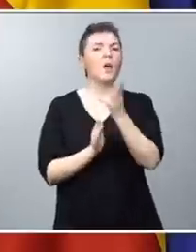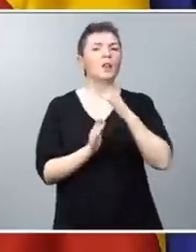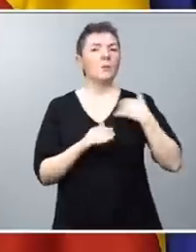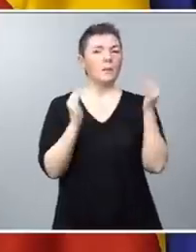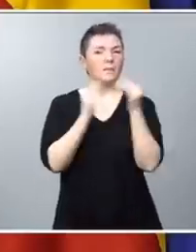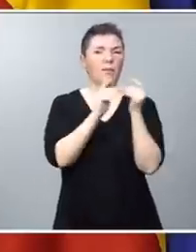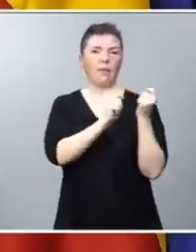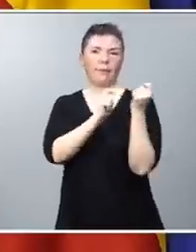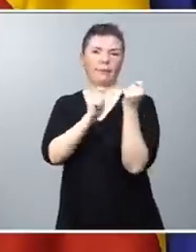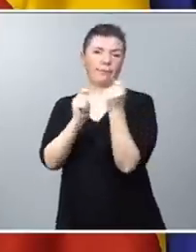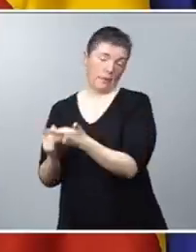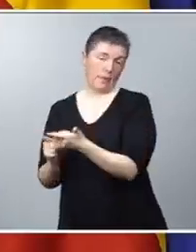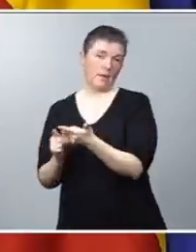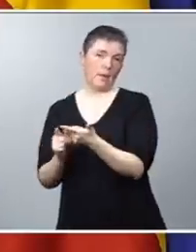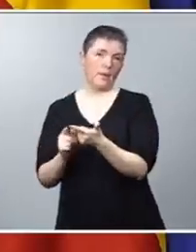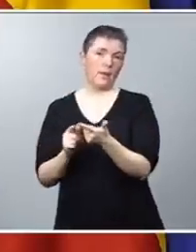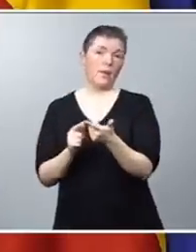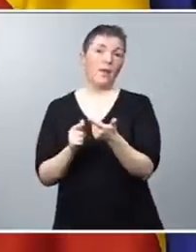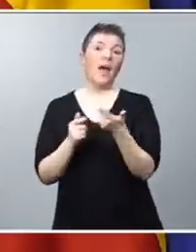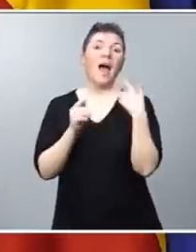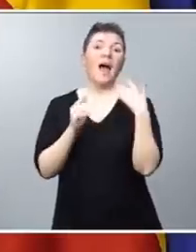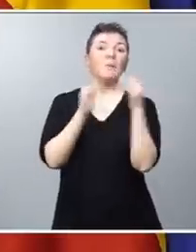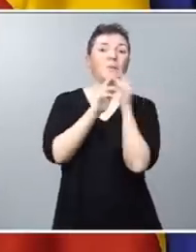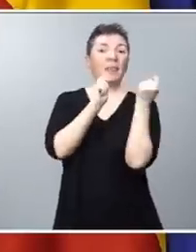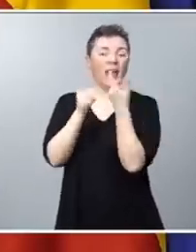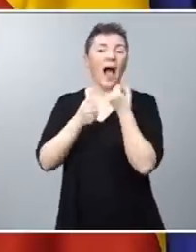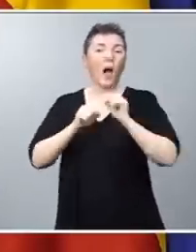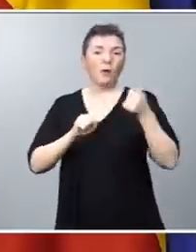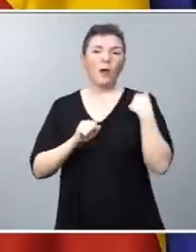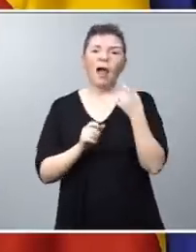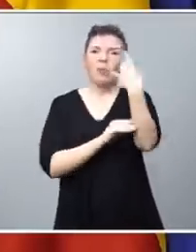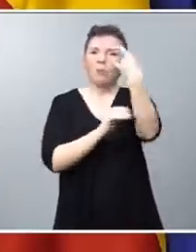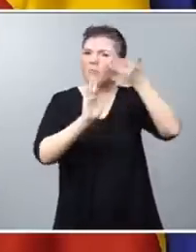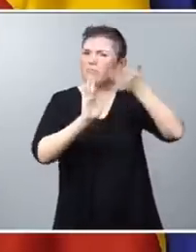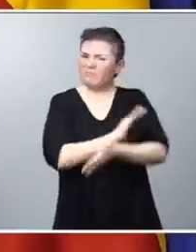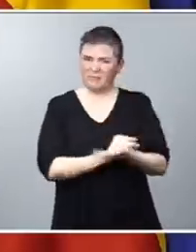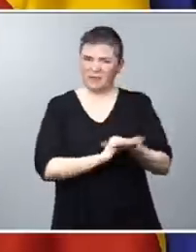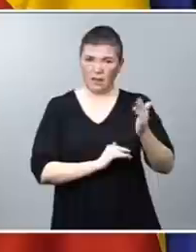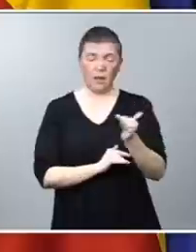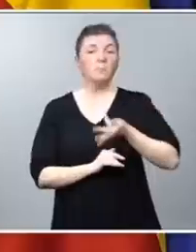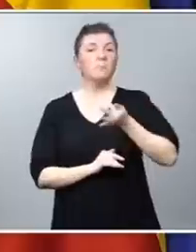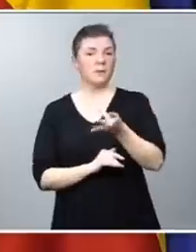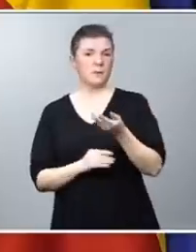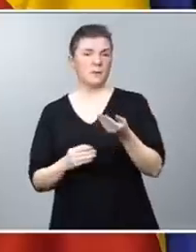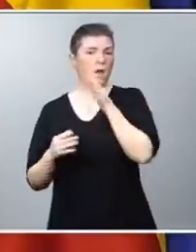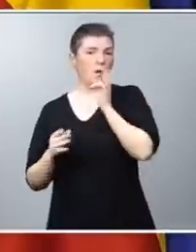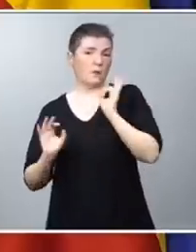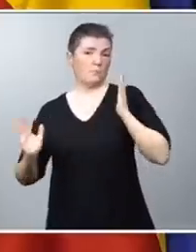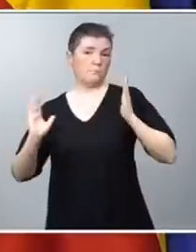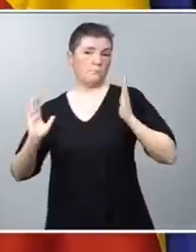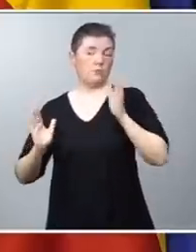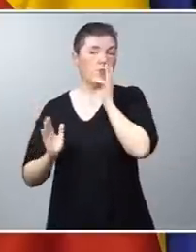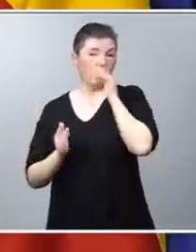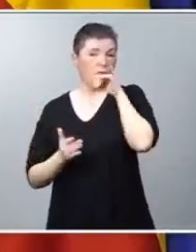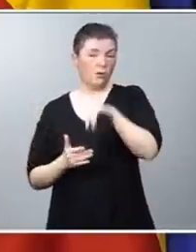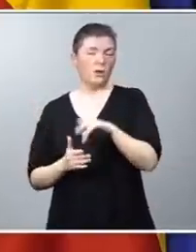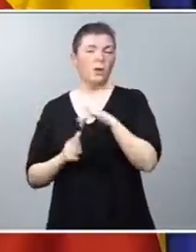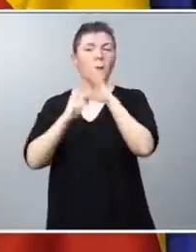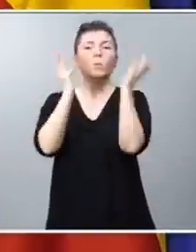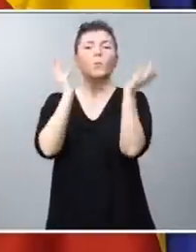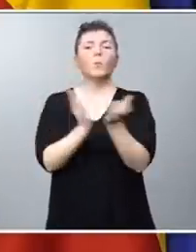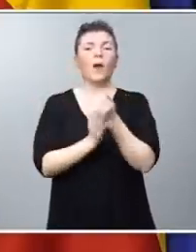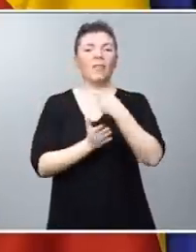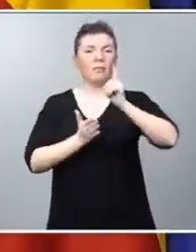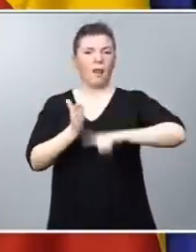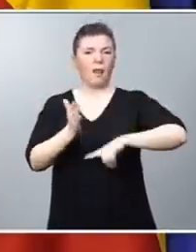aún así se quedaron con deudas a perpetuidad. Y después estamos viviendo todavía hoy una burbuja del alquiler que ha